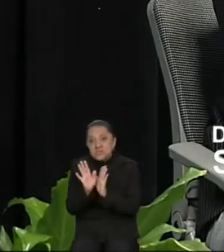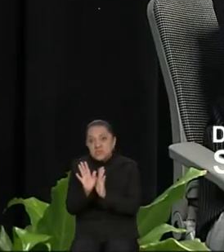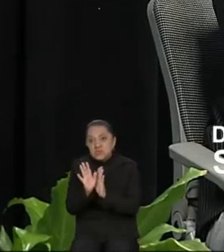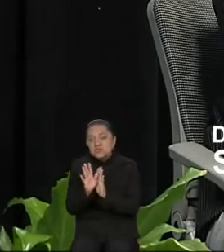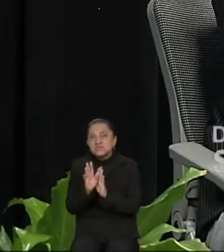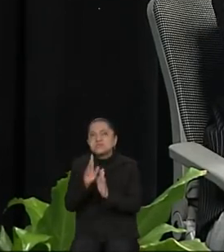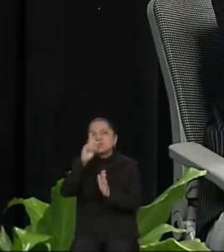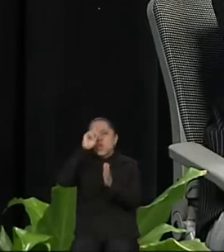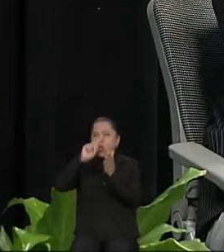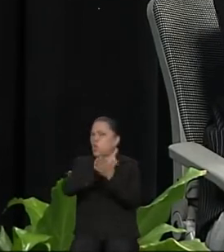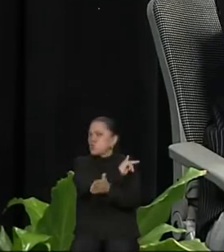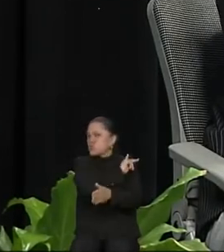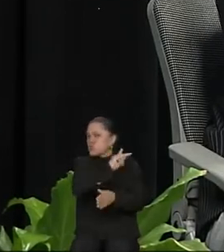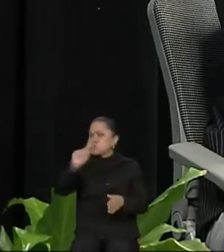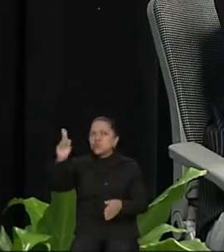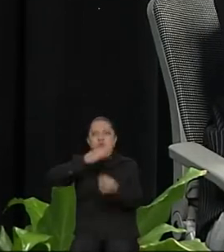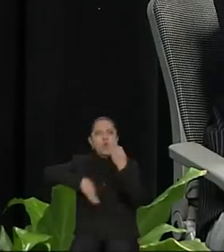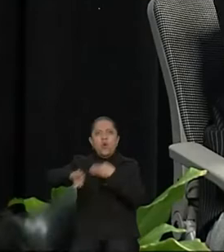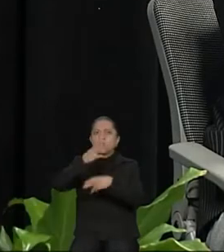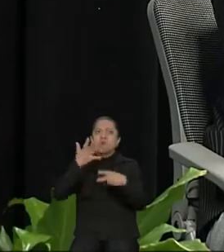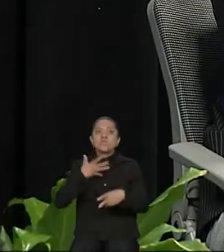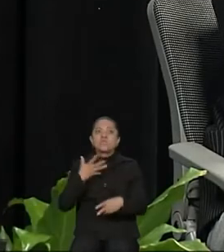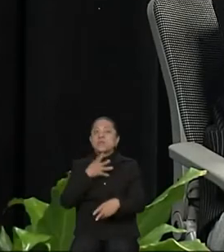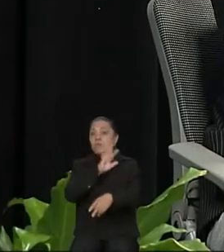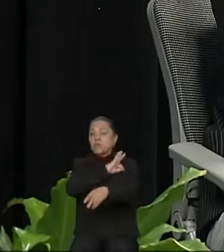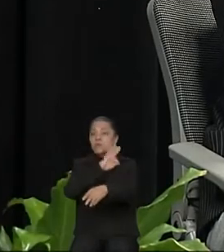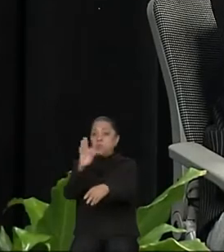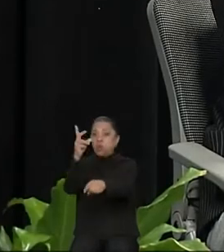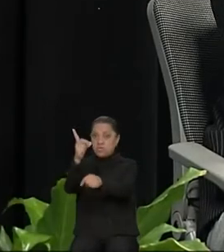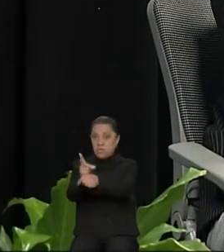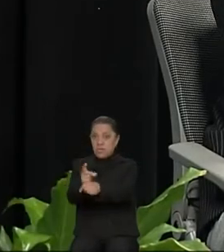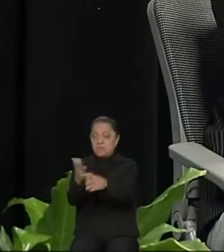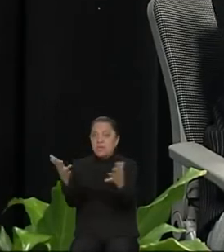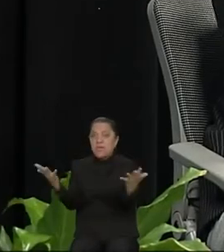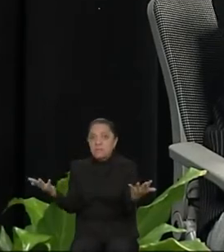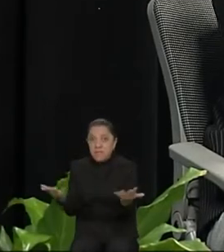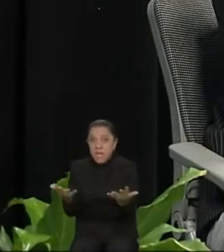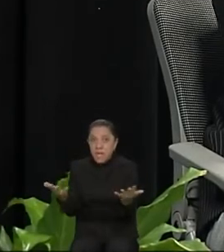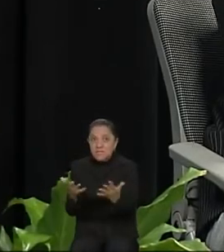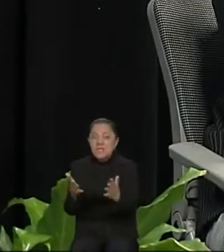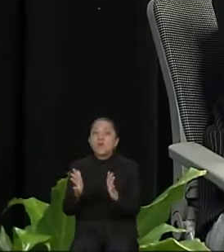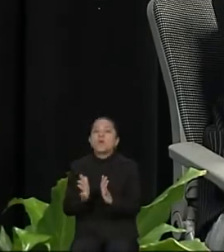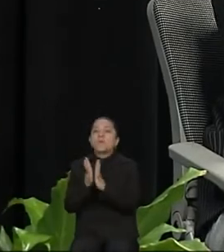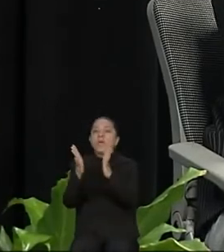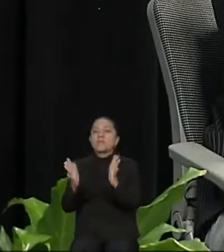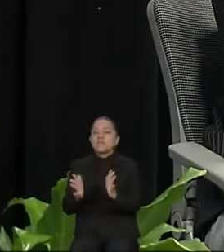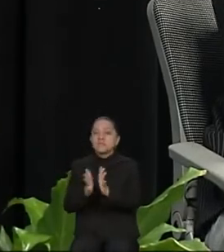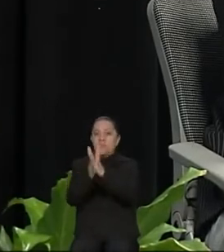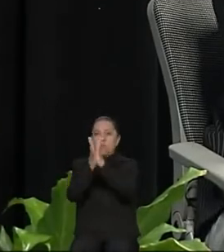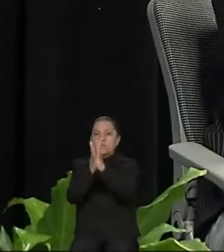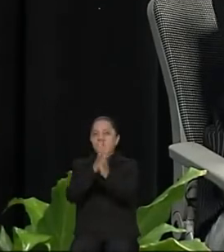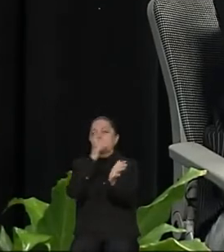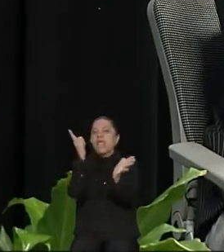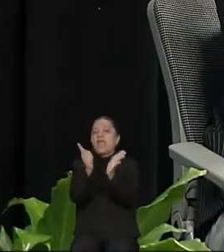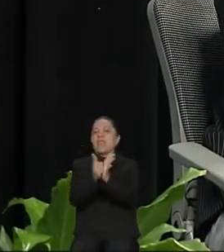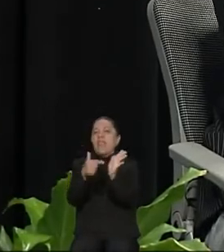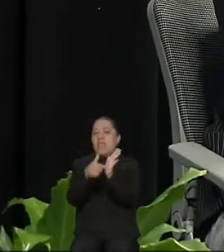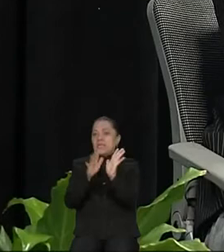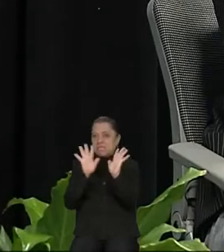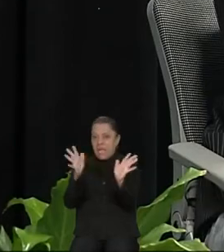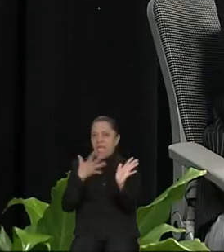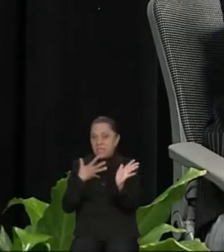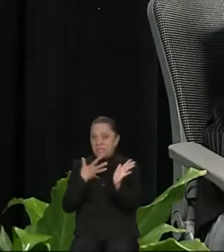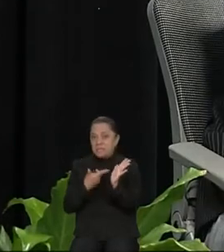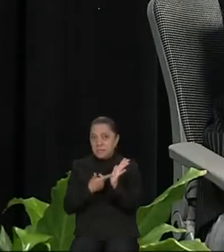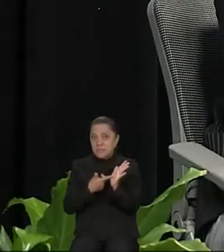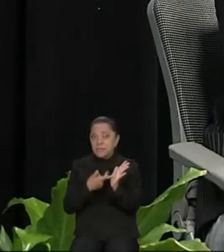tenemos la posibilidad de hacerlo a través de la participación en las leyes que tenemos. Y quisiera